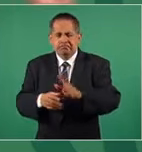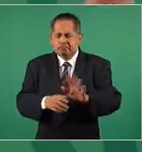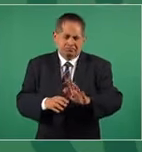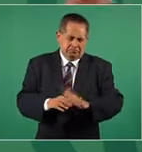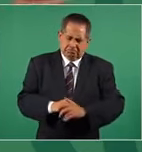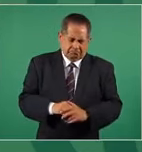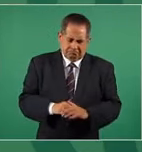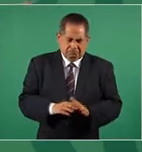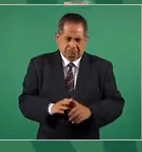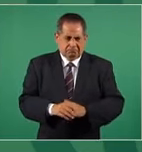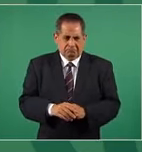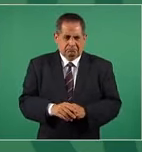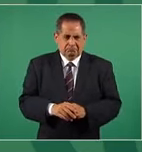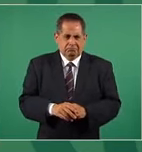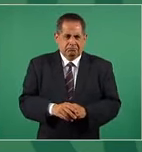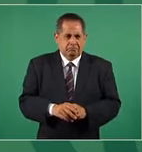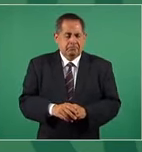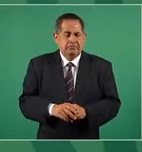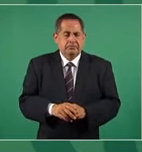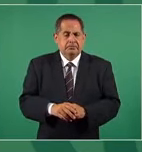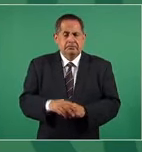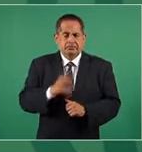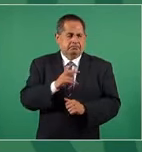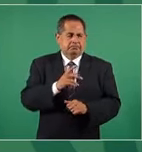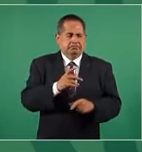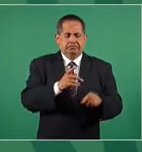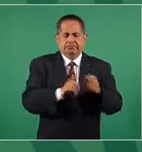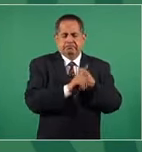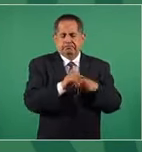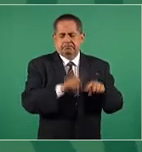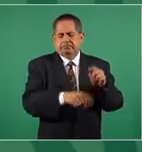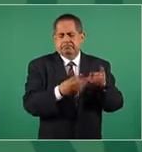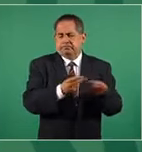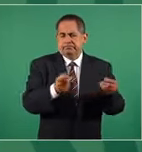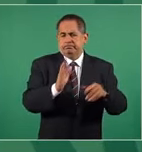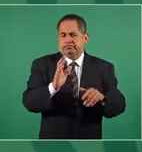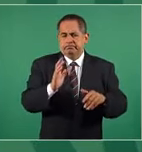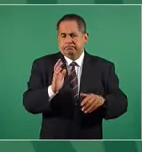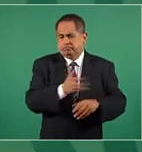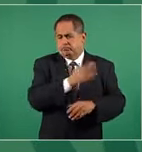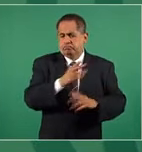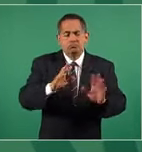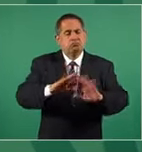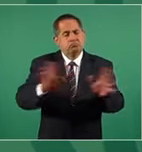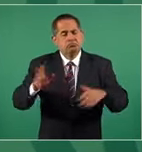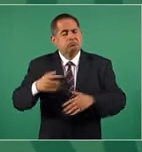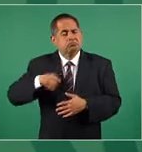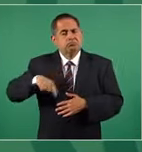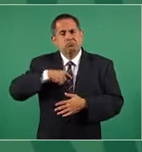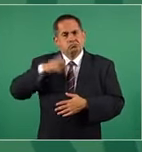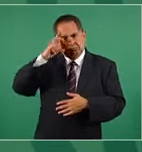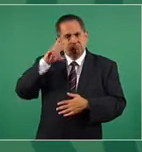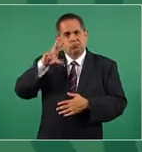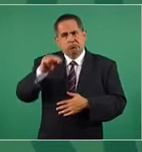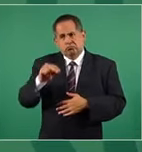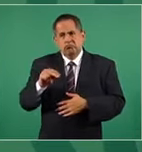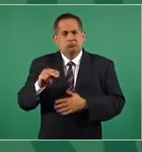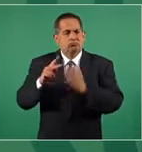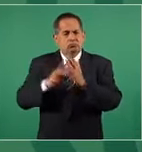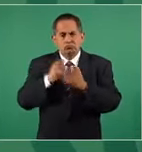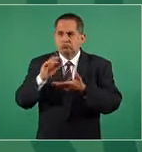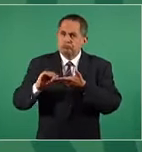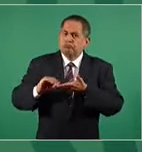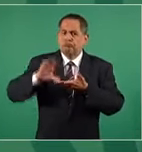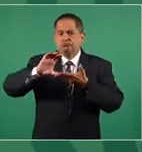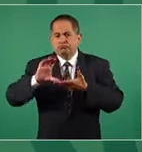eso está resuelto. O sea, nosotros no vamos a seguir